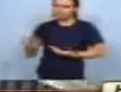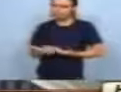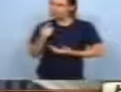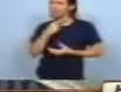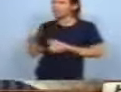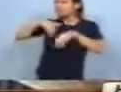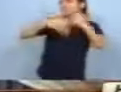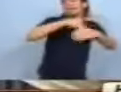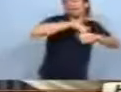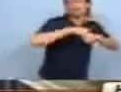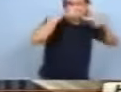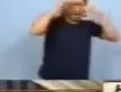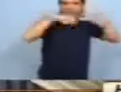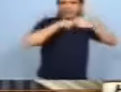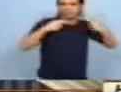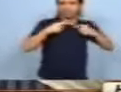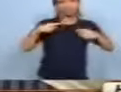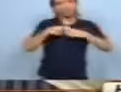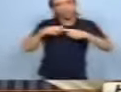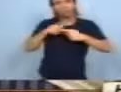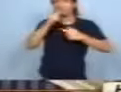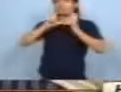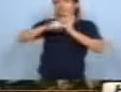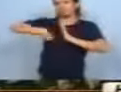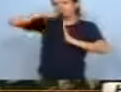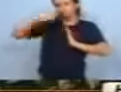mezclara con la madre. Y esa fue la discusión de casi todo el año.